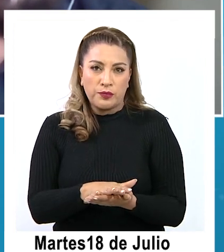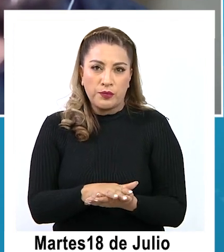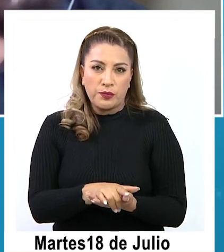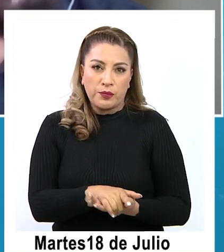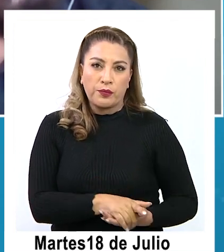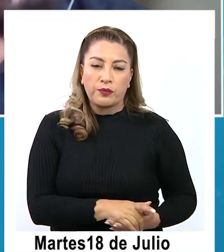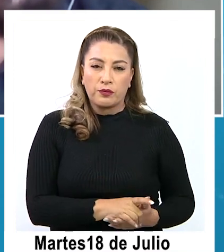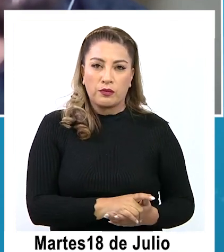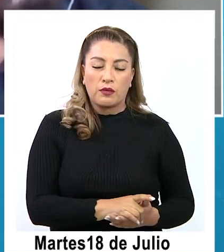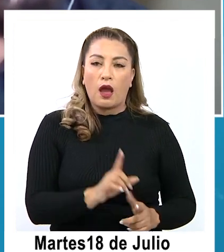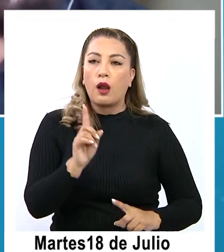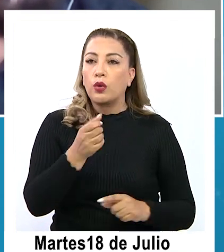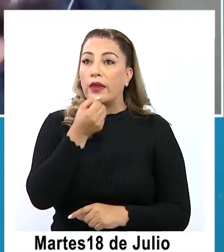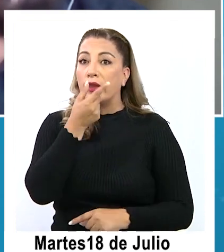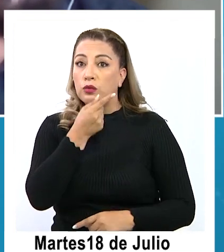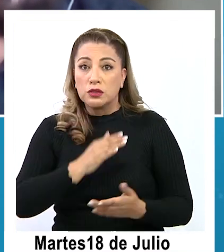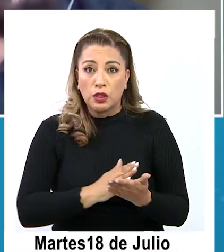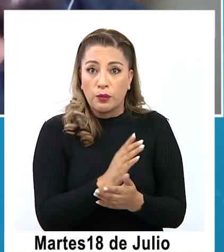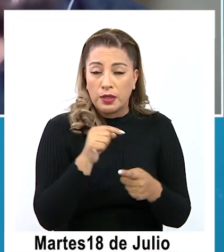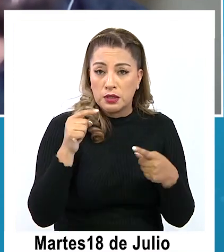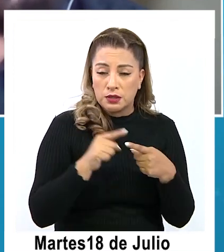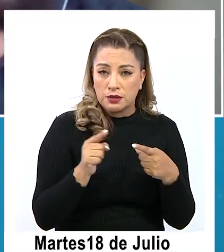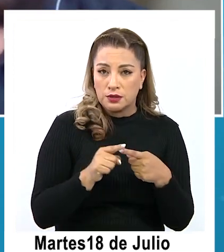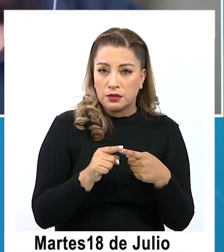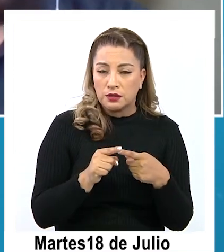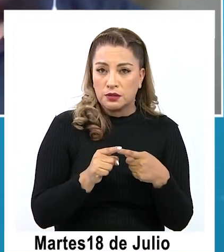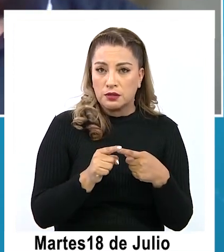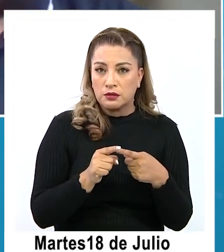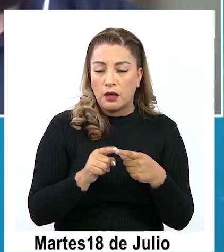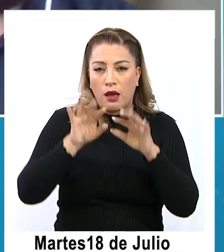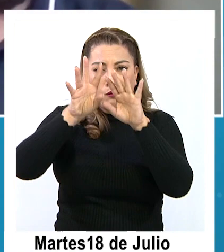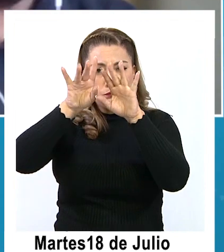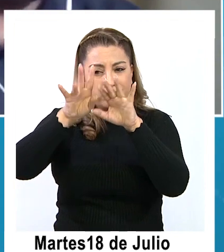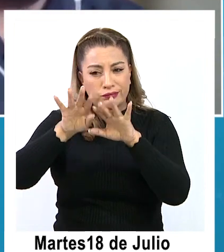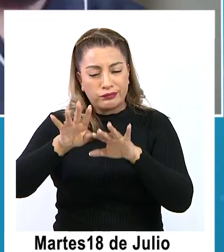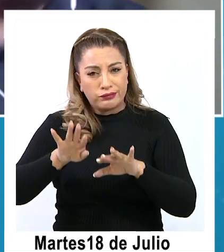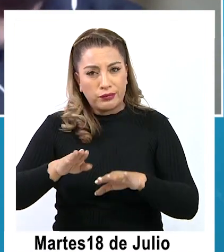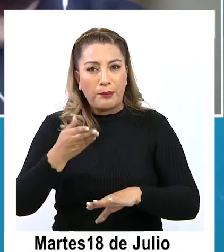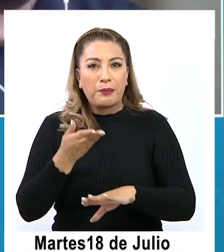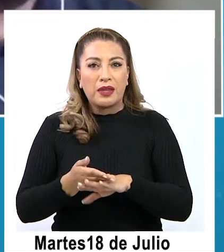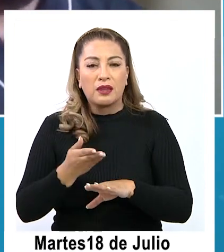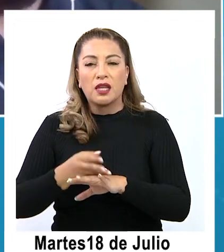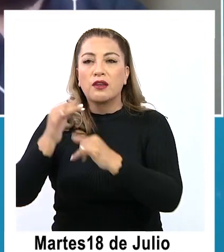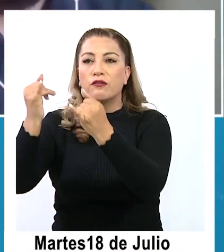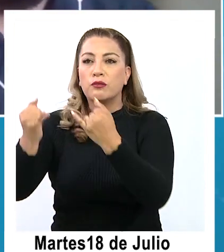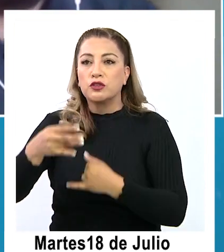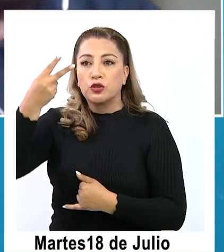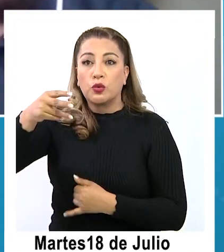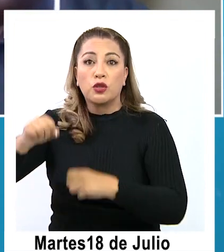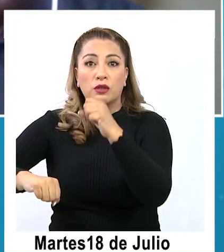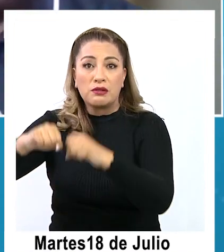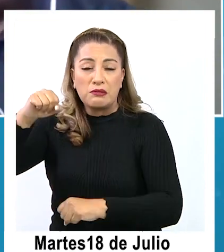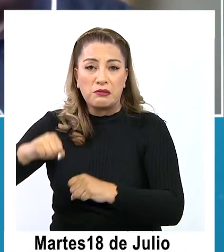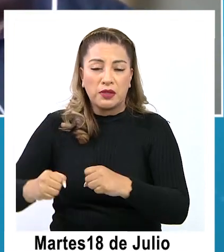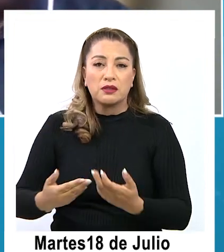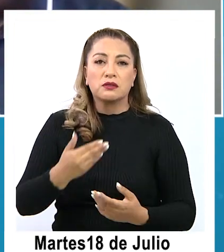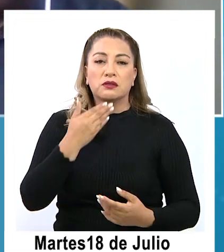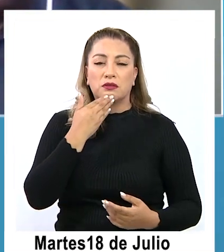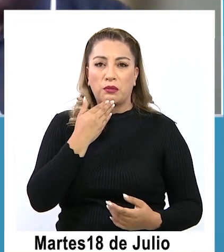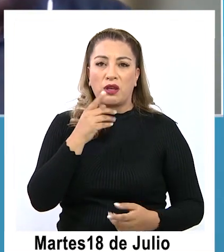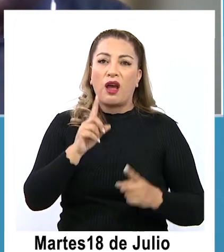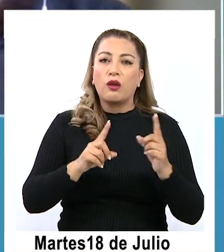denuncias, iniciar oficios para requerir información al proveedor, iniciar procedimientos